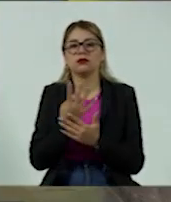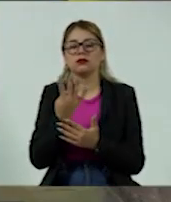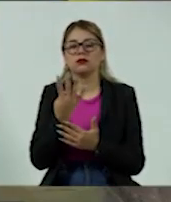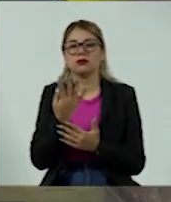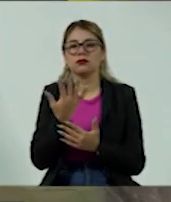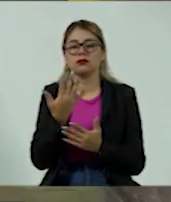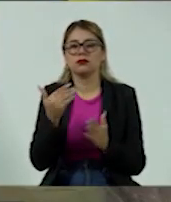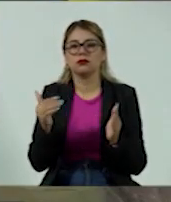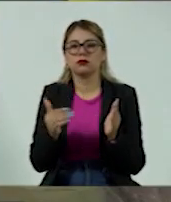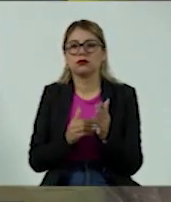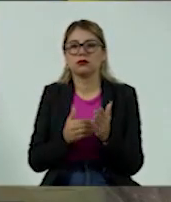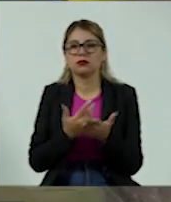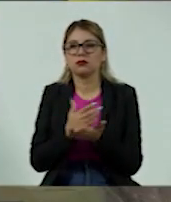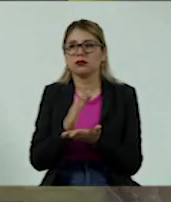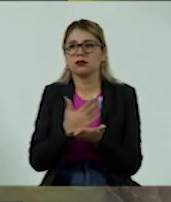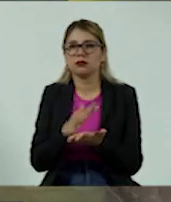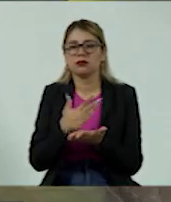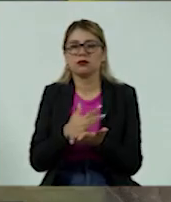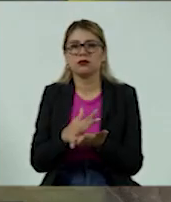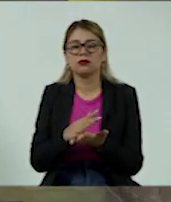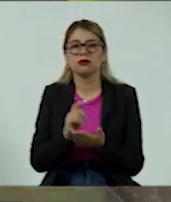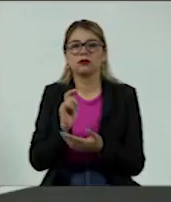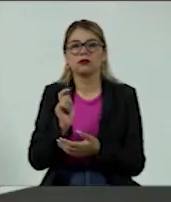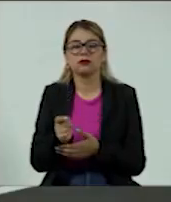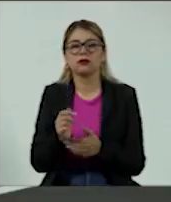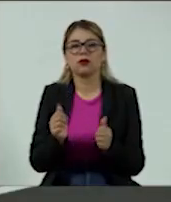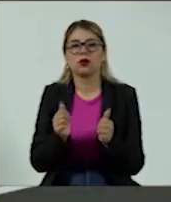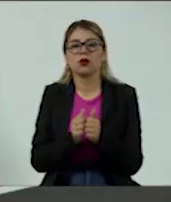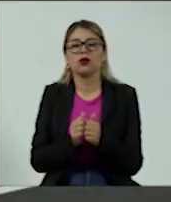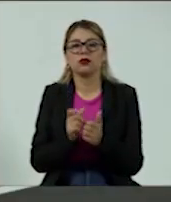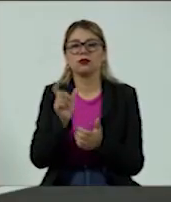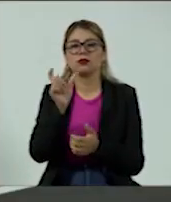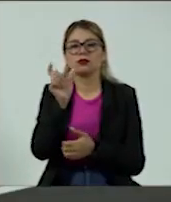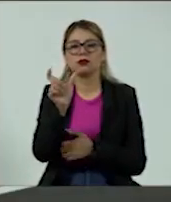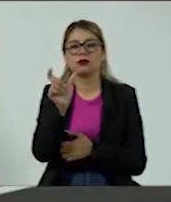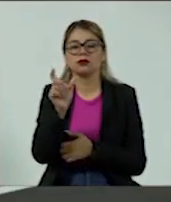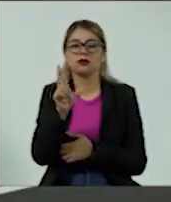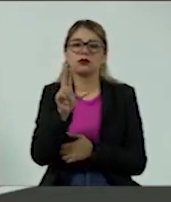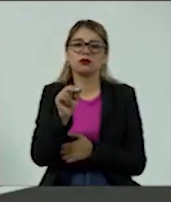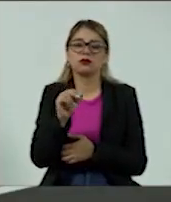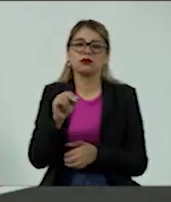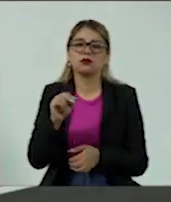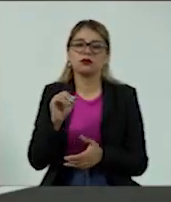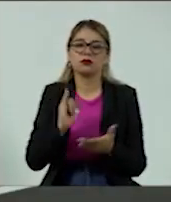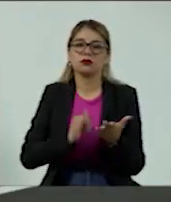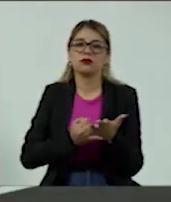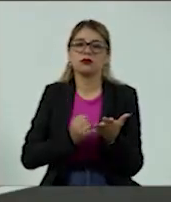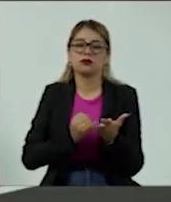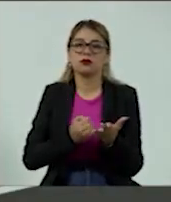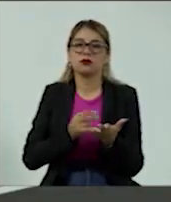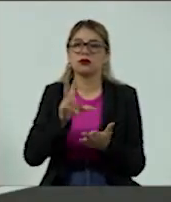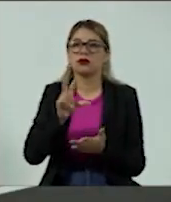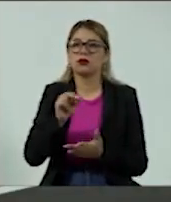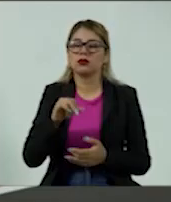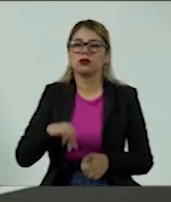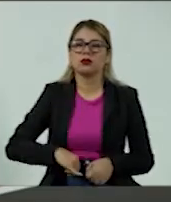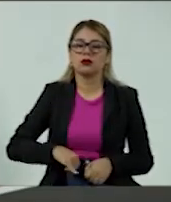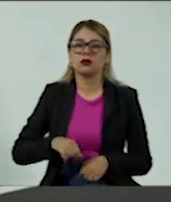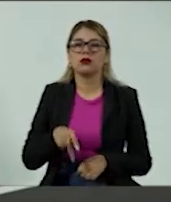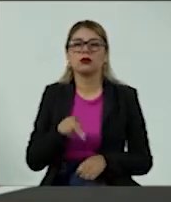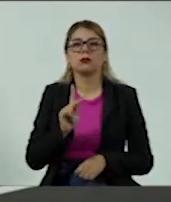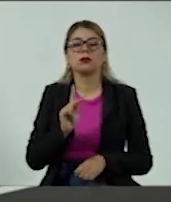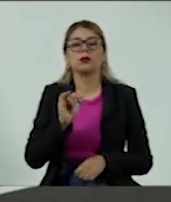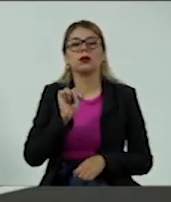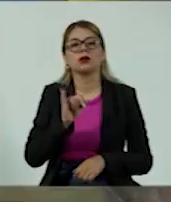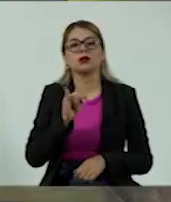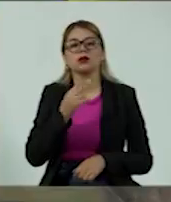mil pesos de cosas que van implícitas con la tarjeta de crédito, que no son intereses, que no son por las cosas que compraste, pero que sí es por el